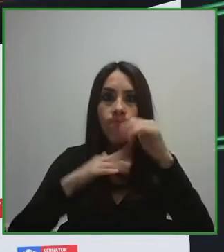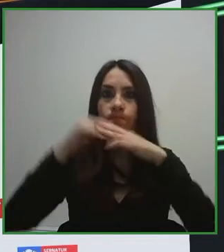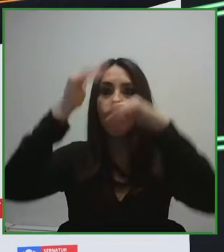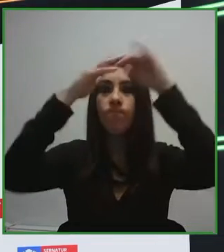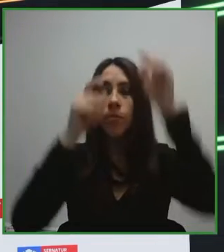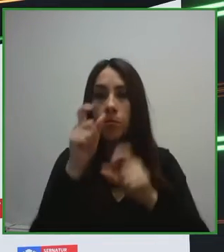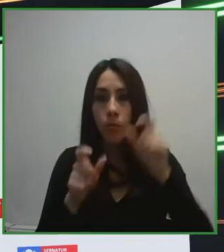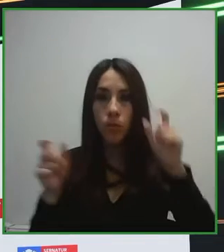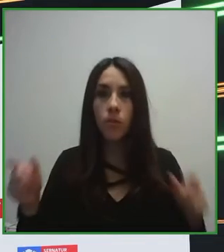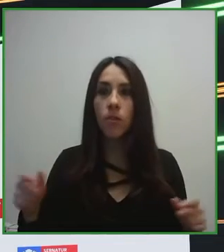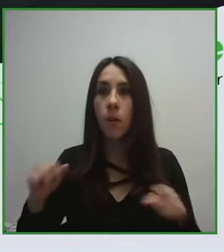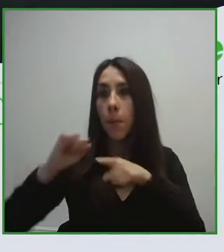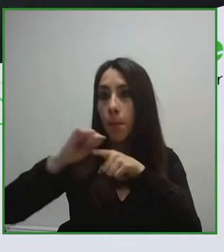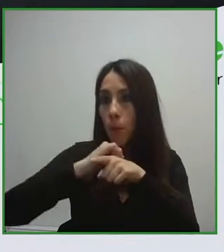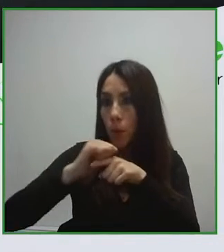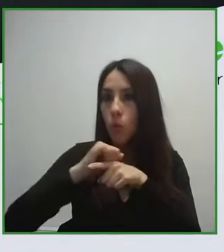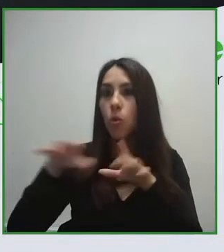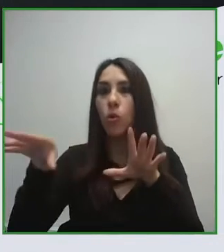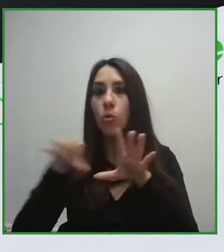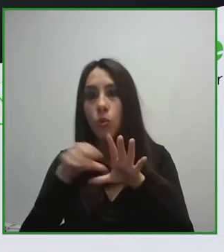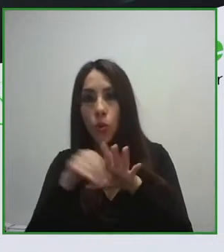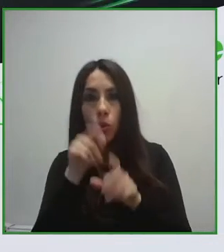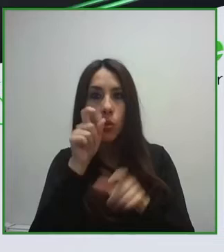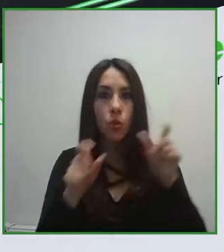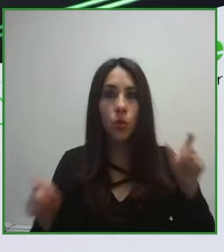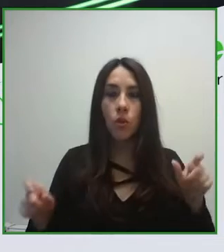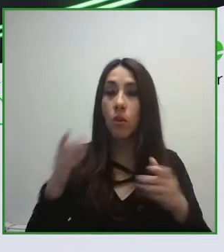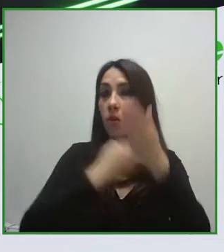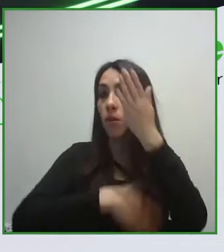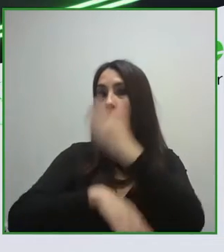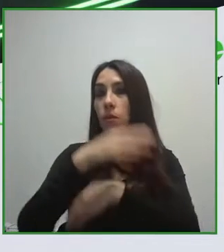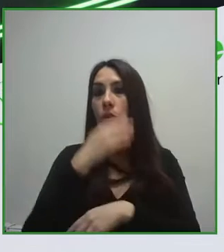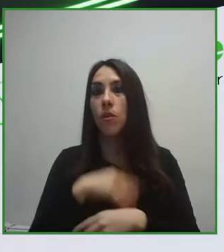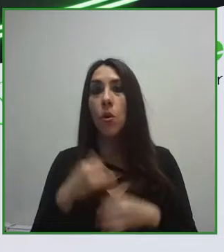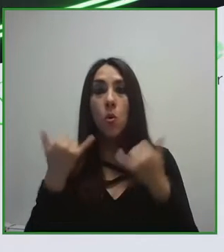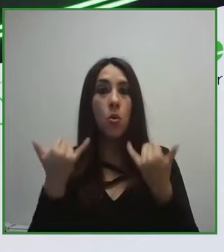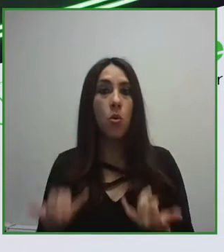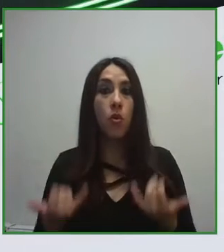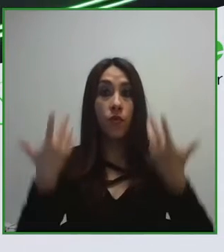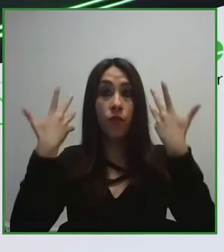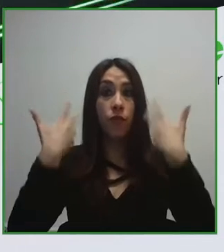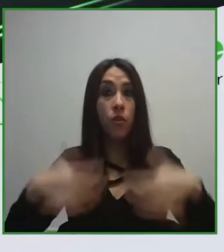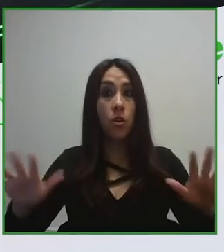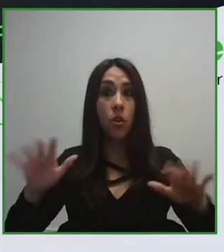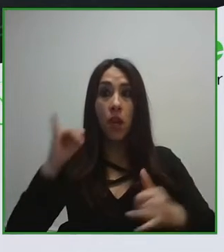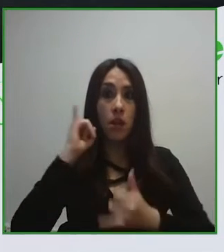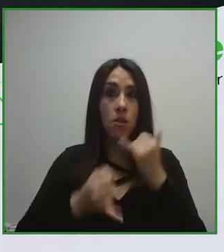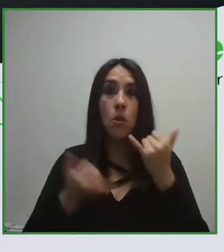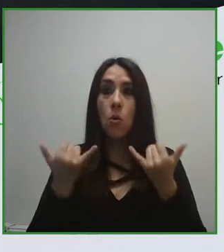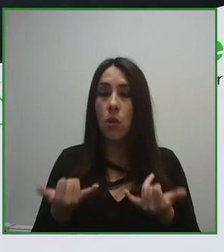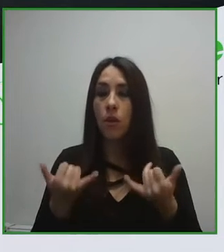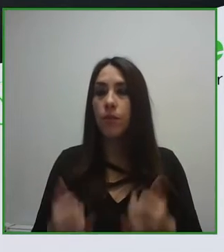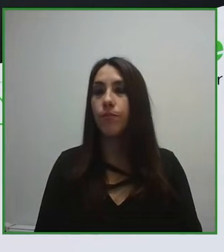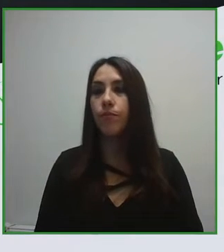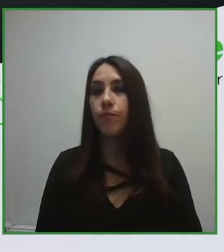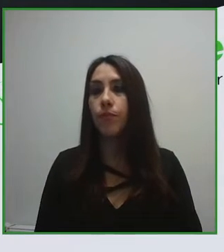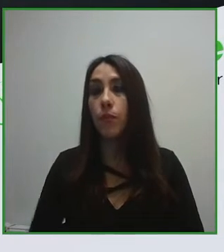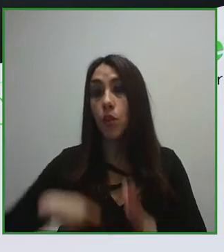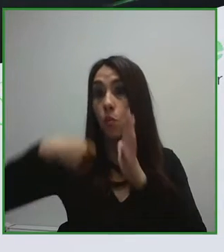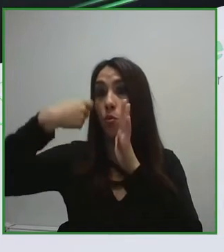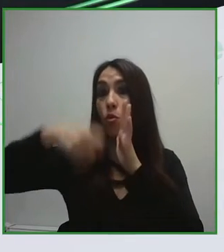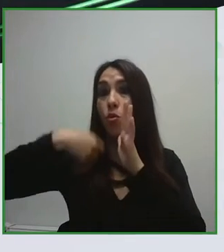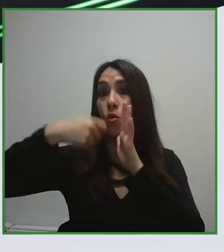discapacidad. Para finalizar con la programación del día de hoy, nos gustaría invitarles a participar de la próxima sesión llamada